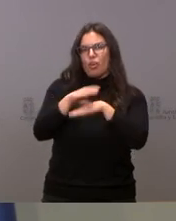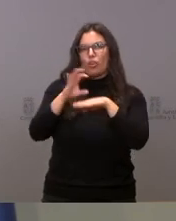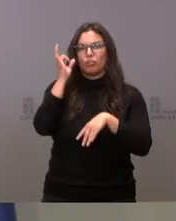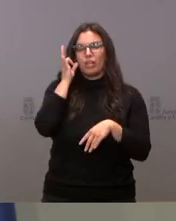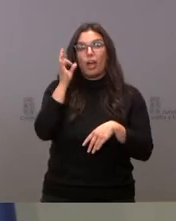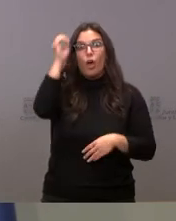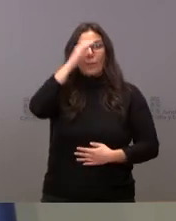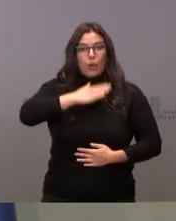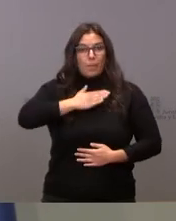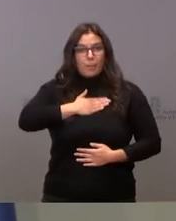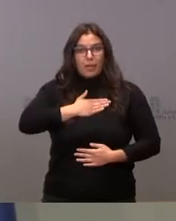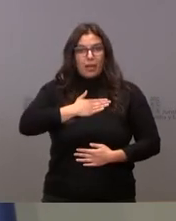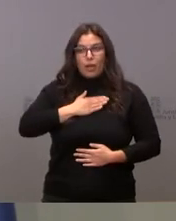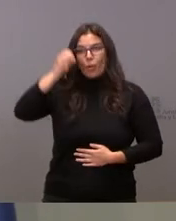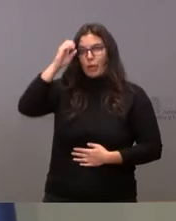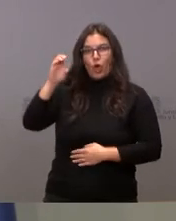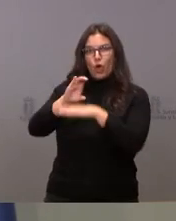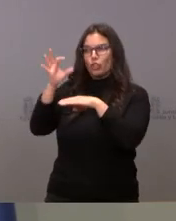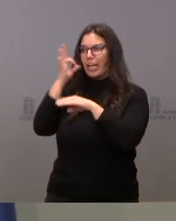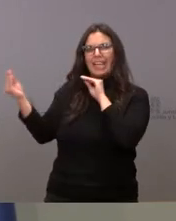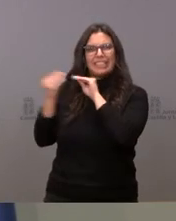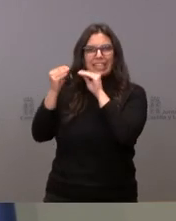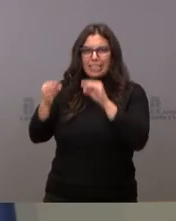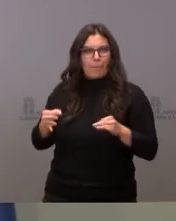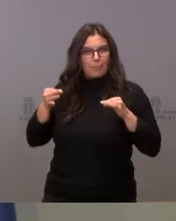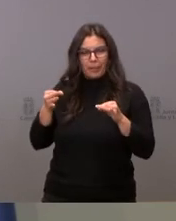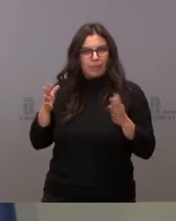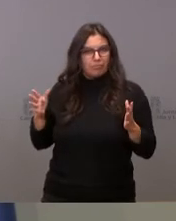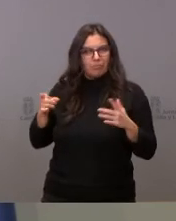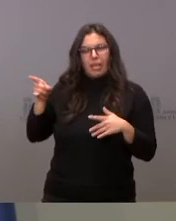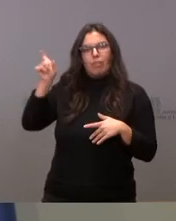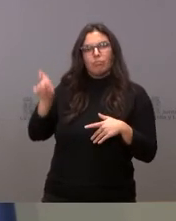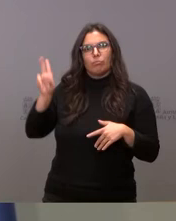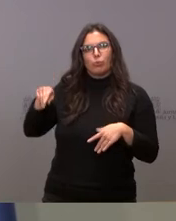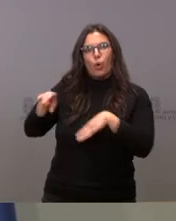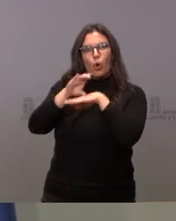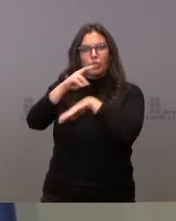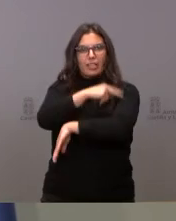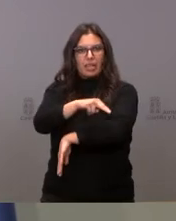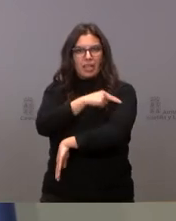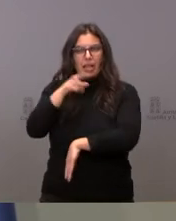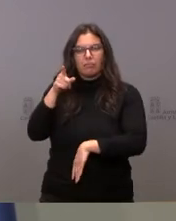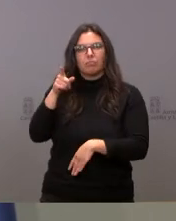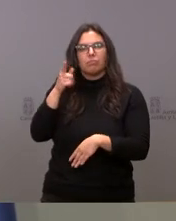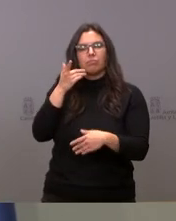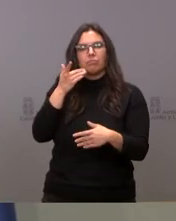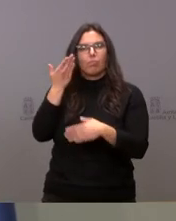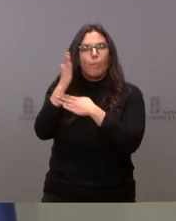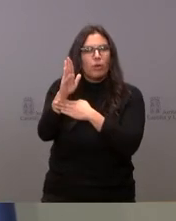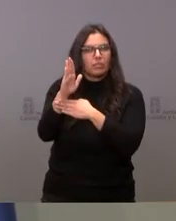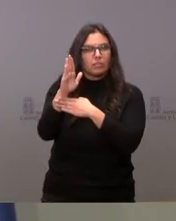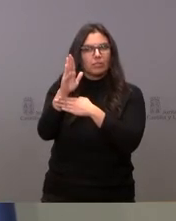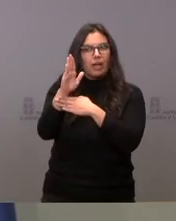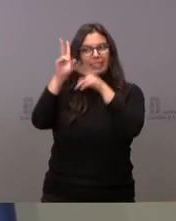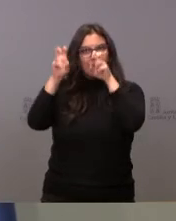Francisco Igea siempre es la opinión de Verónica Casado, que es ella, quien es consejera de Sanidad y quien hace las propuestas en